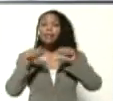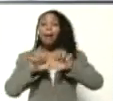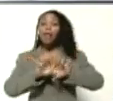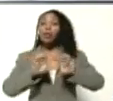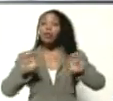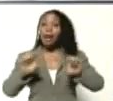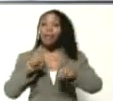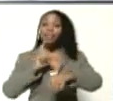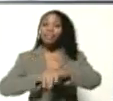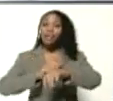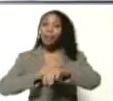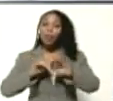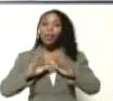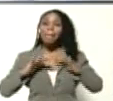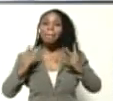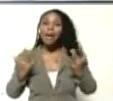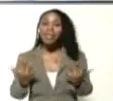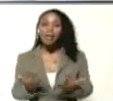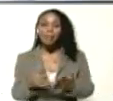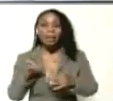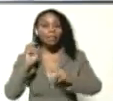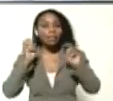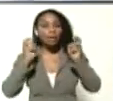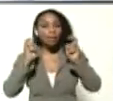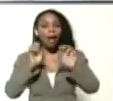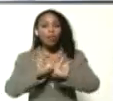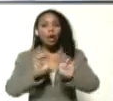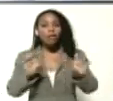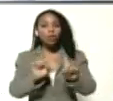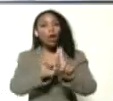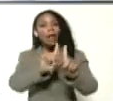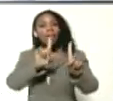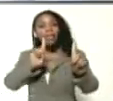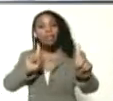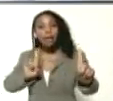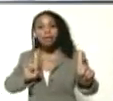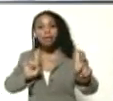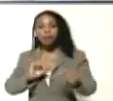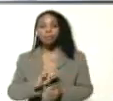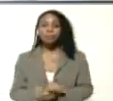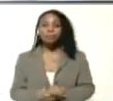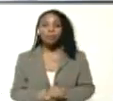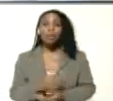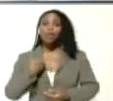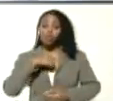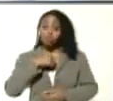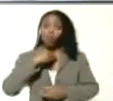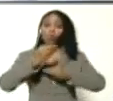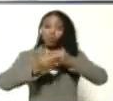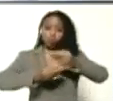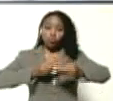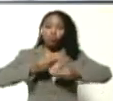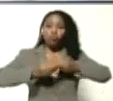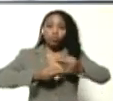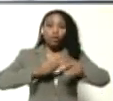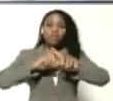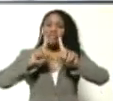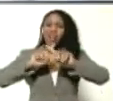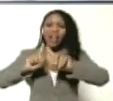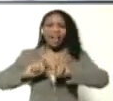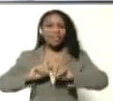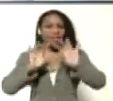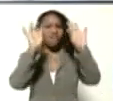en tiempos de pandemia. De la educación a distancia. Bueno, hemos creado diversos